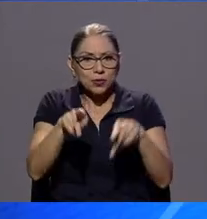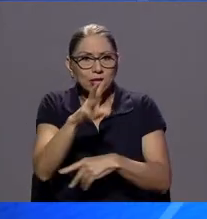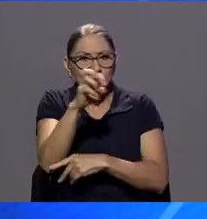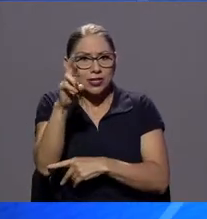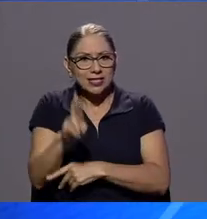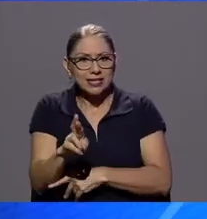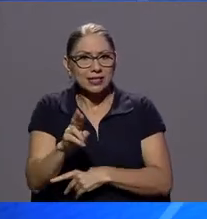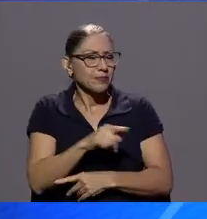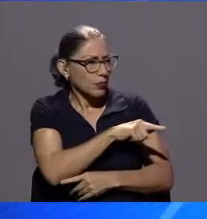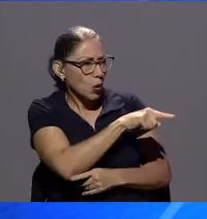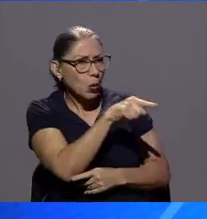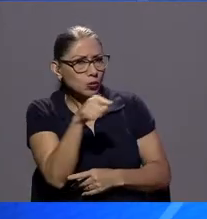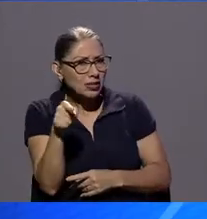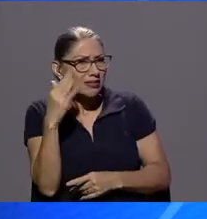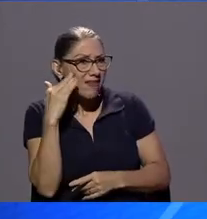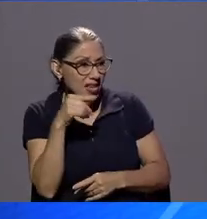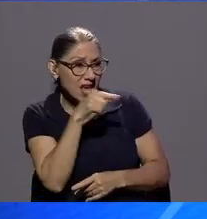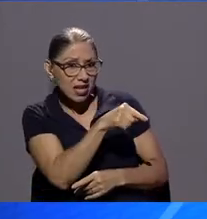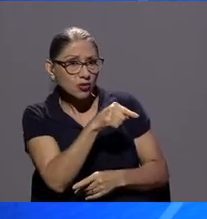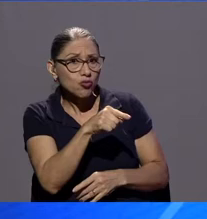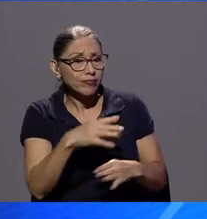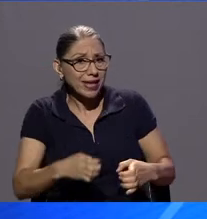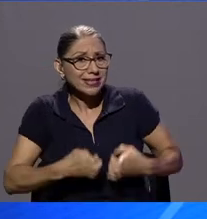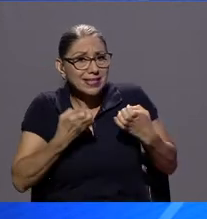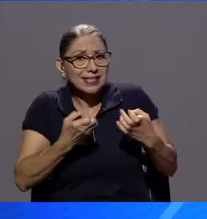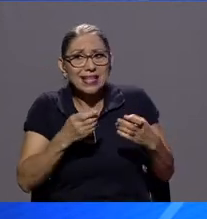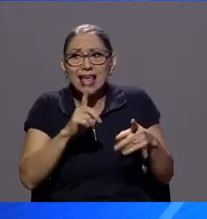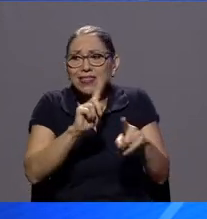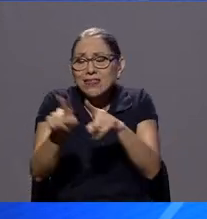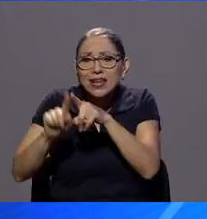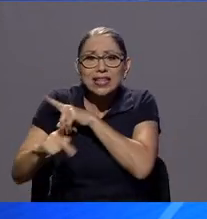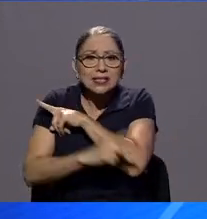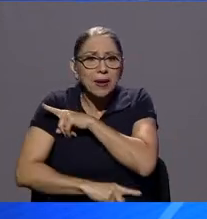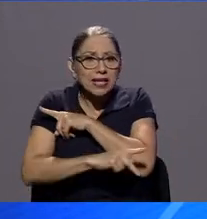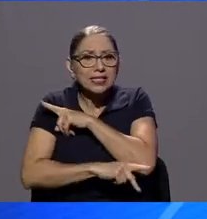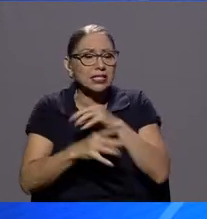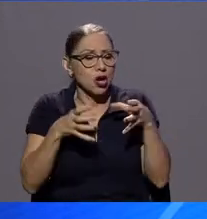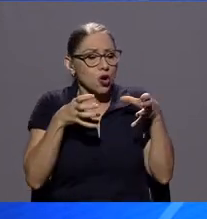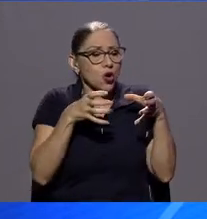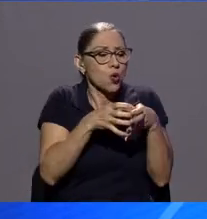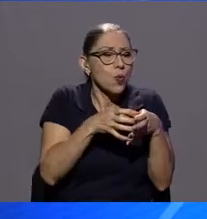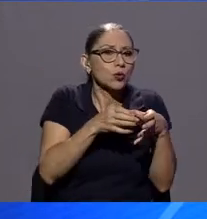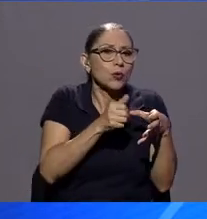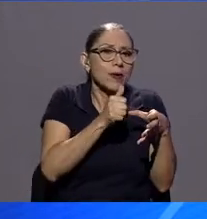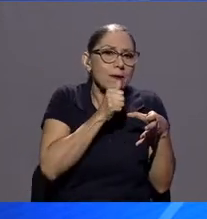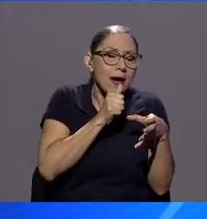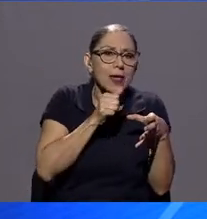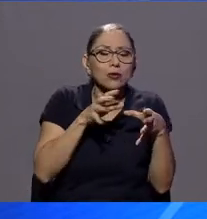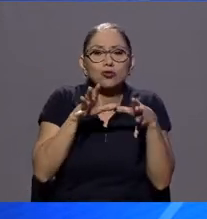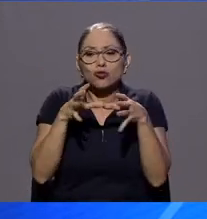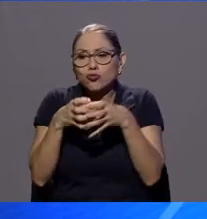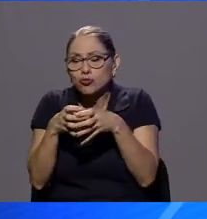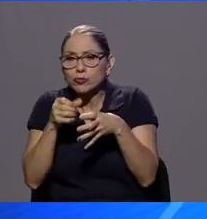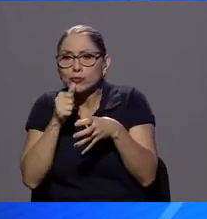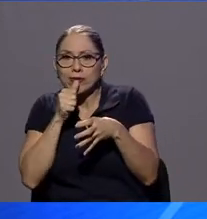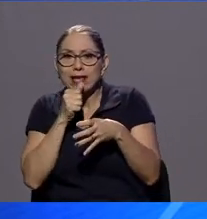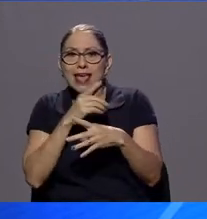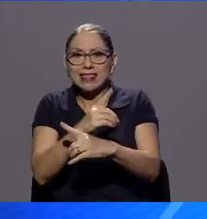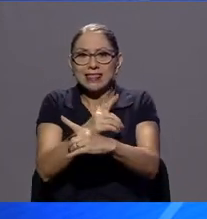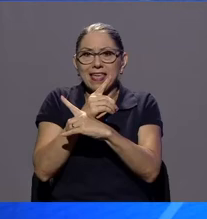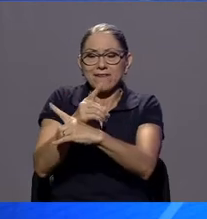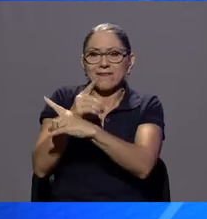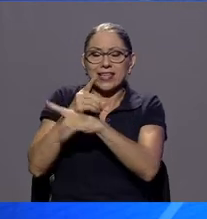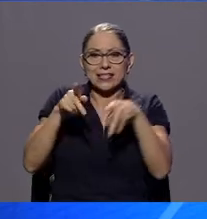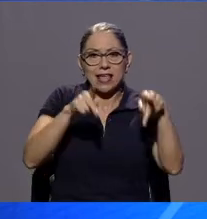porque esto es muy común que exista en muchos países diferentes organizaciones civiles, privadas de defensa de los ciudadanos y ciudadanas